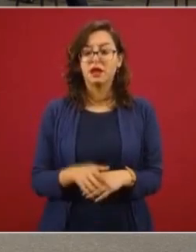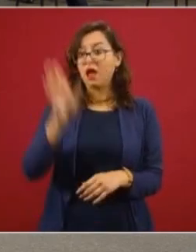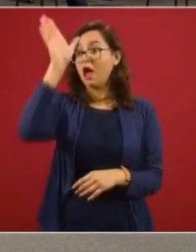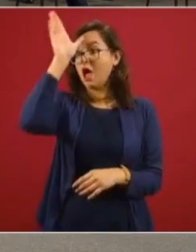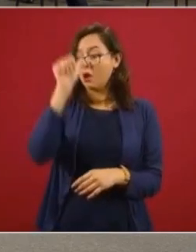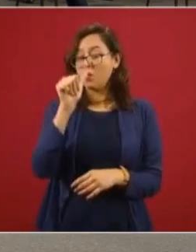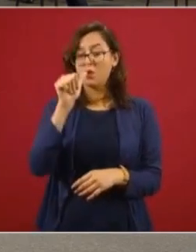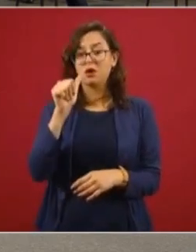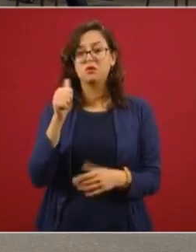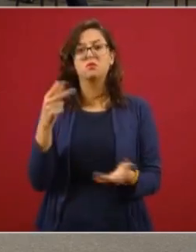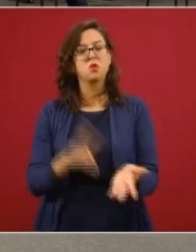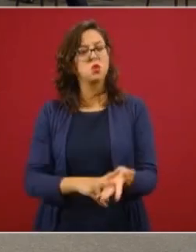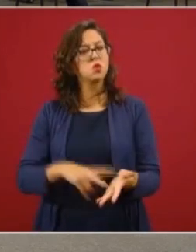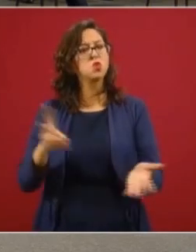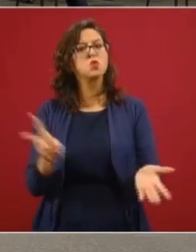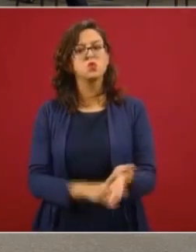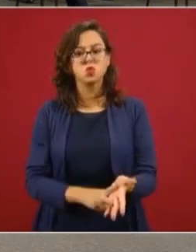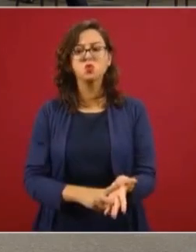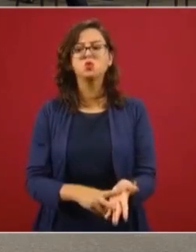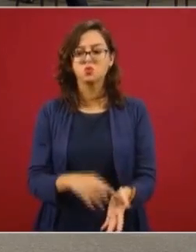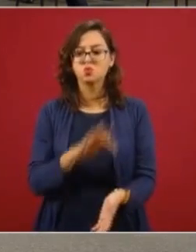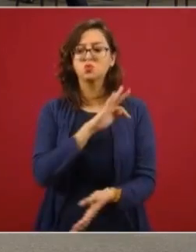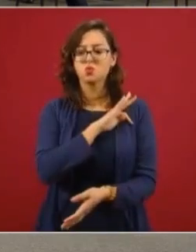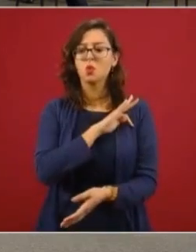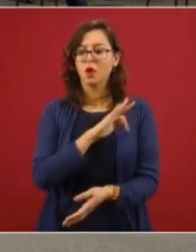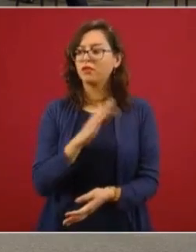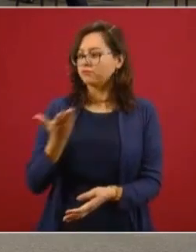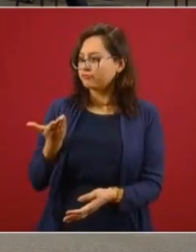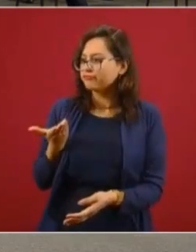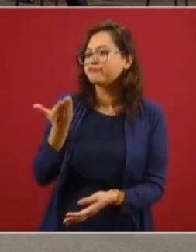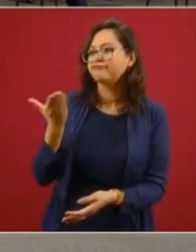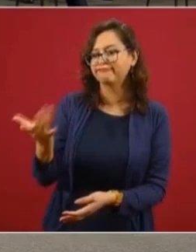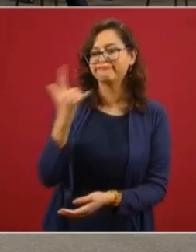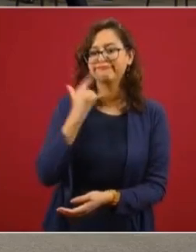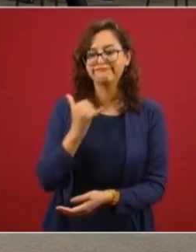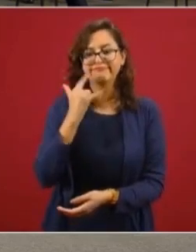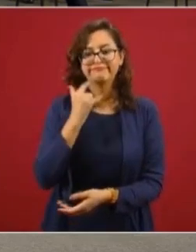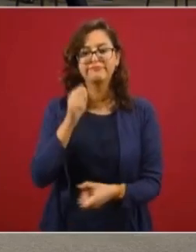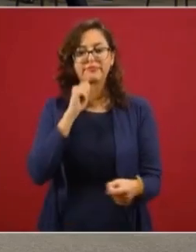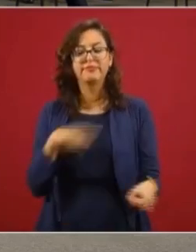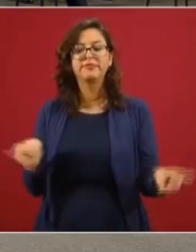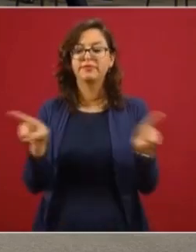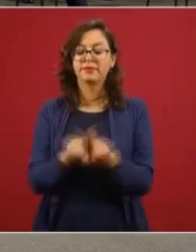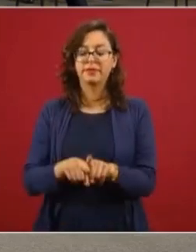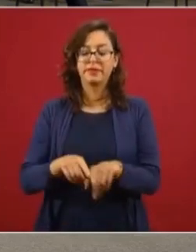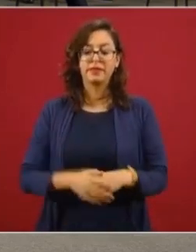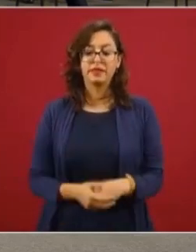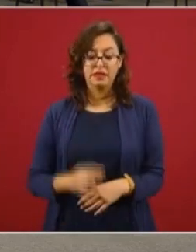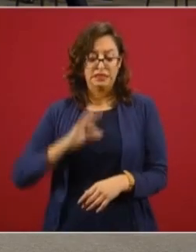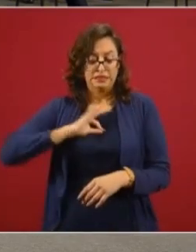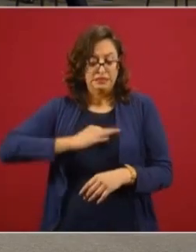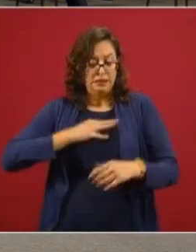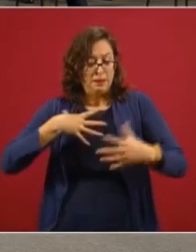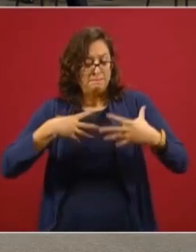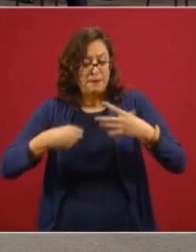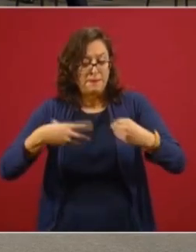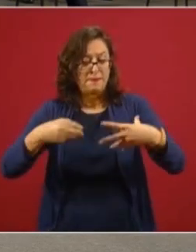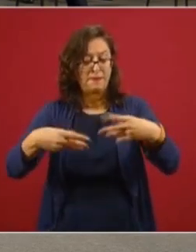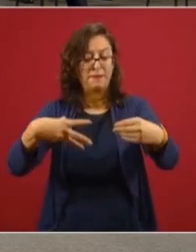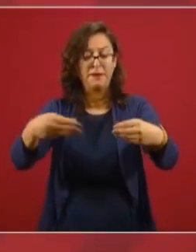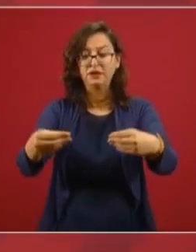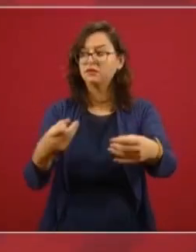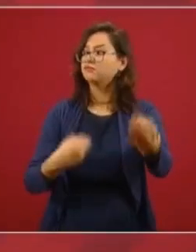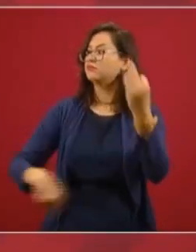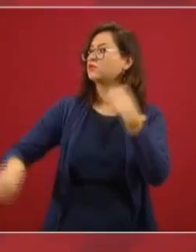es posible que se haya realizado. Los devastadores efectos de esta pandemia nos requieren a todos.